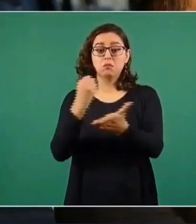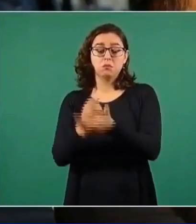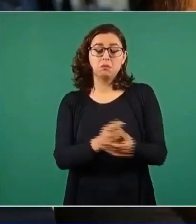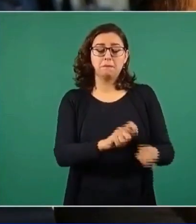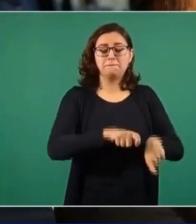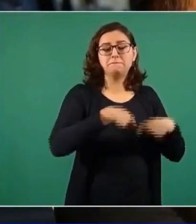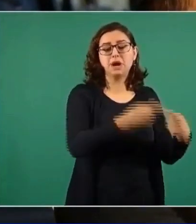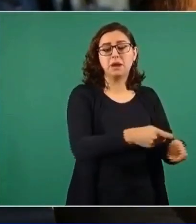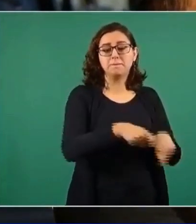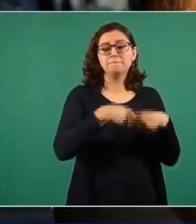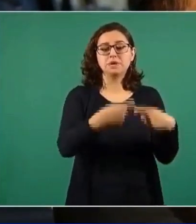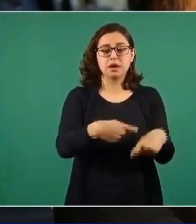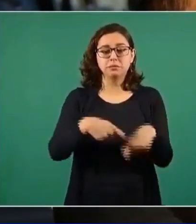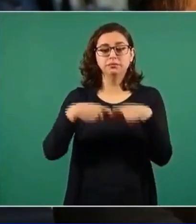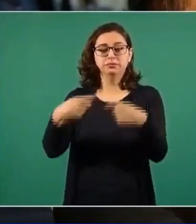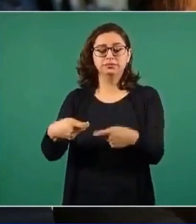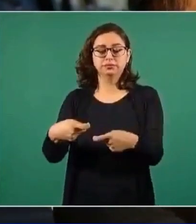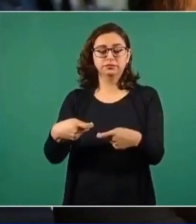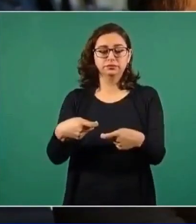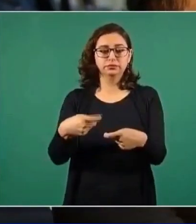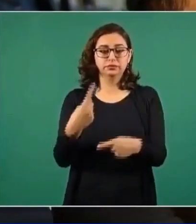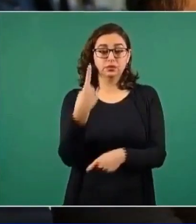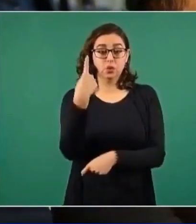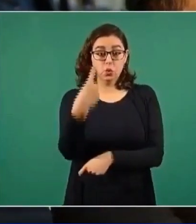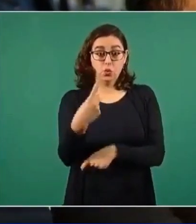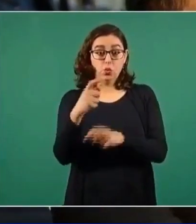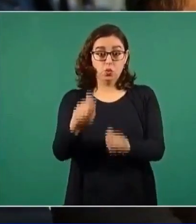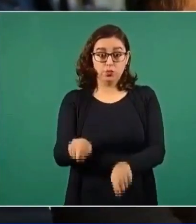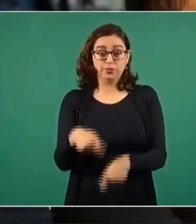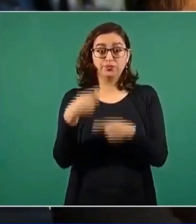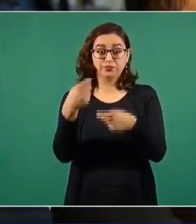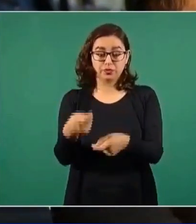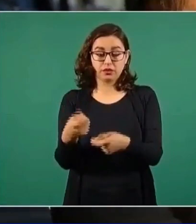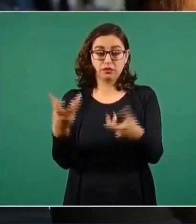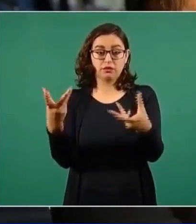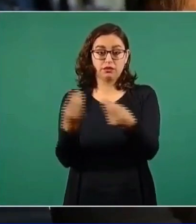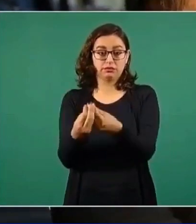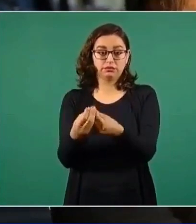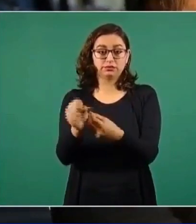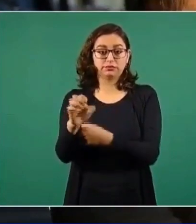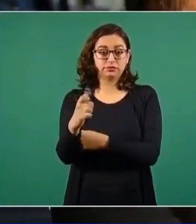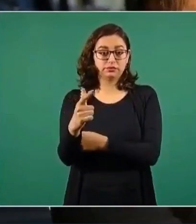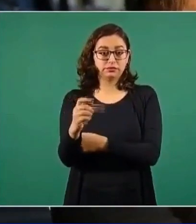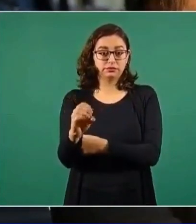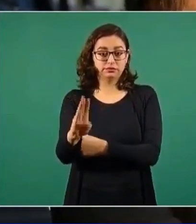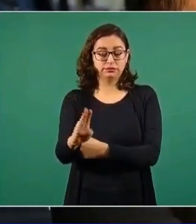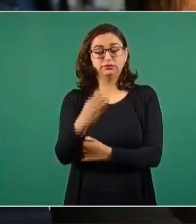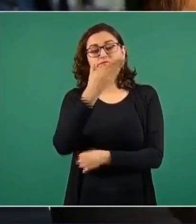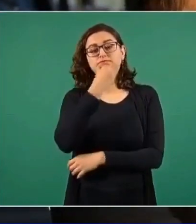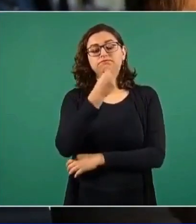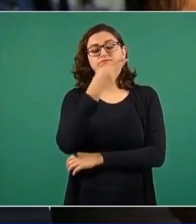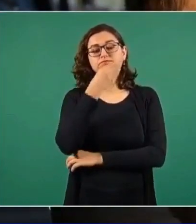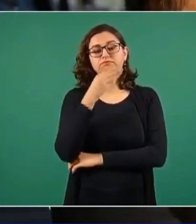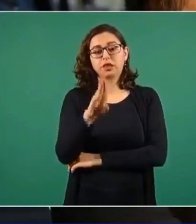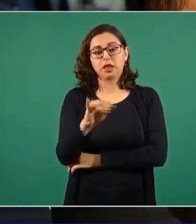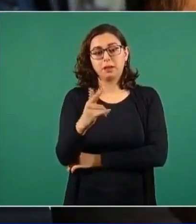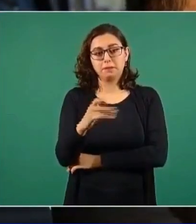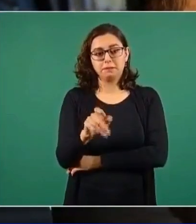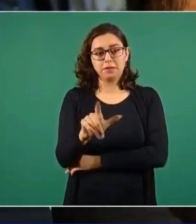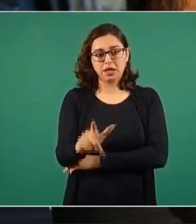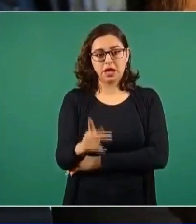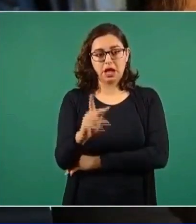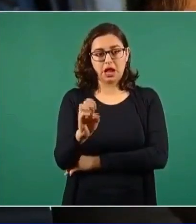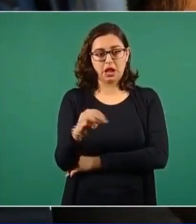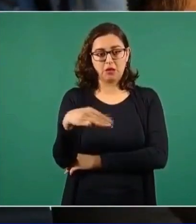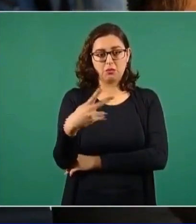último mes, una de ellas a su a su secretario de gobierno, que Miguel Pompa Corella, y que